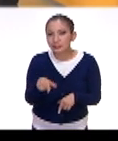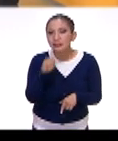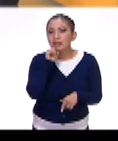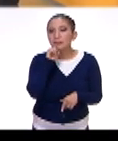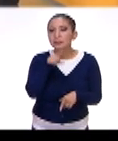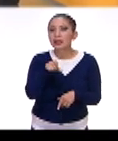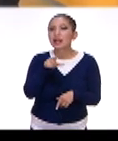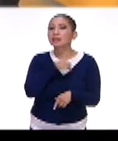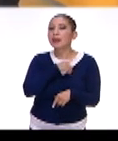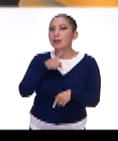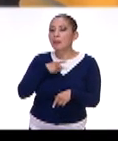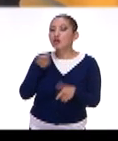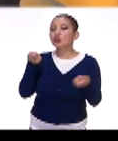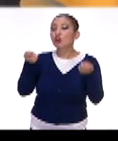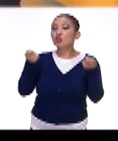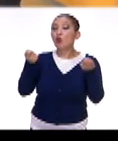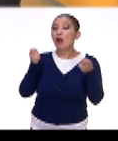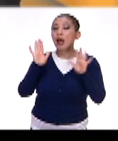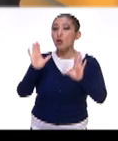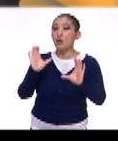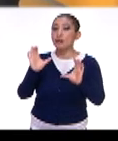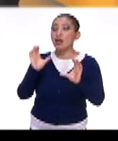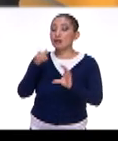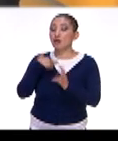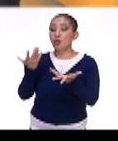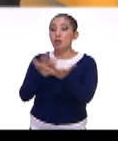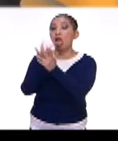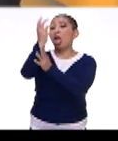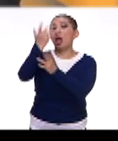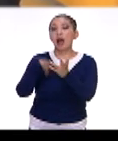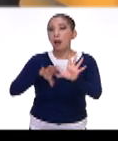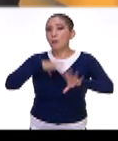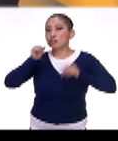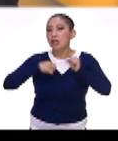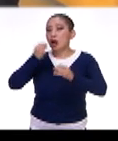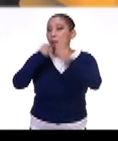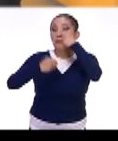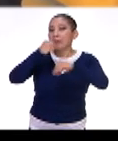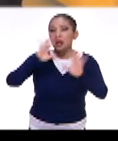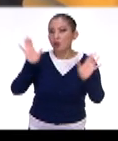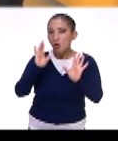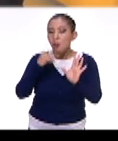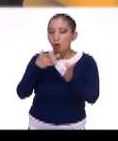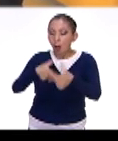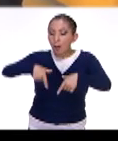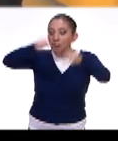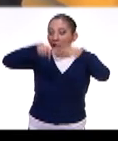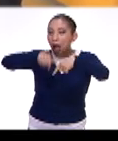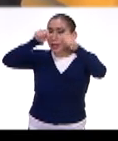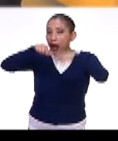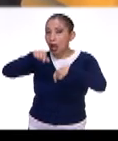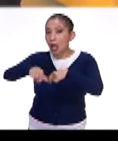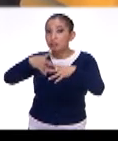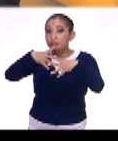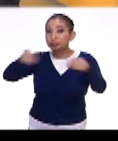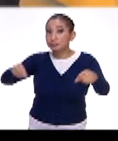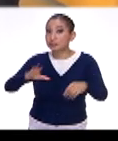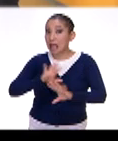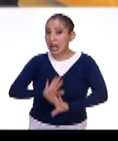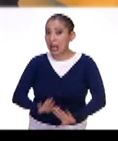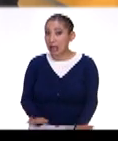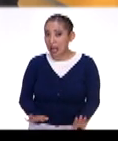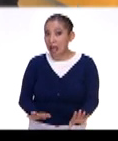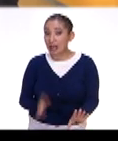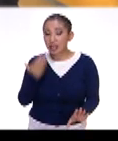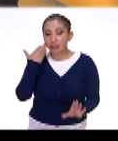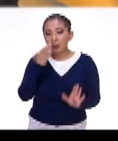También hay que controlar el consumo de ese tipo de cosas o la sobreexplotación, porque como sabes, los magueyes han desaparecido. Y